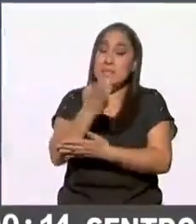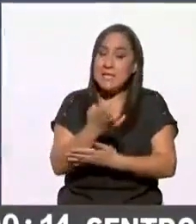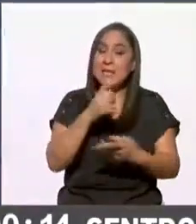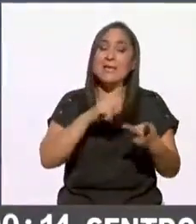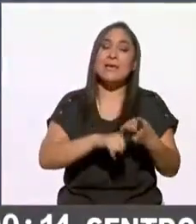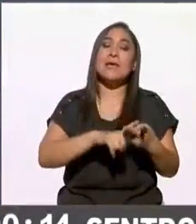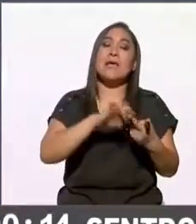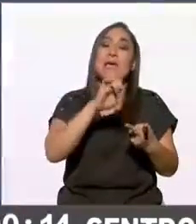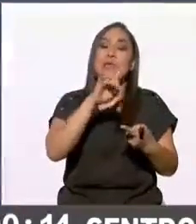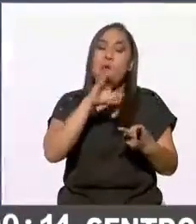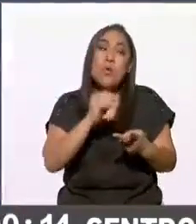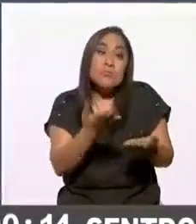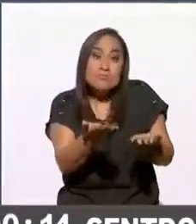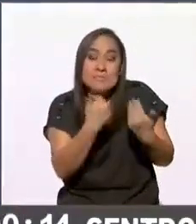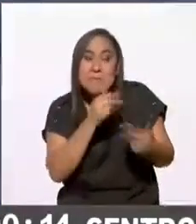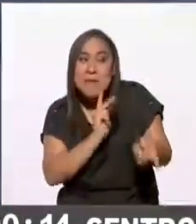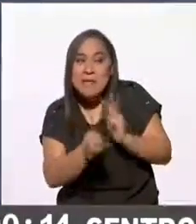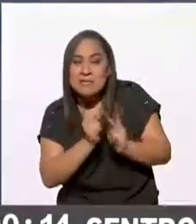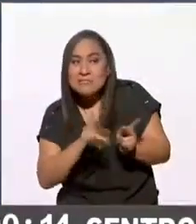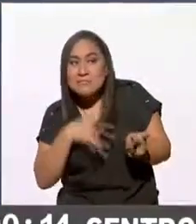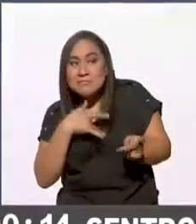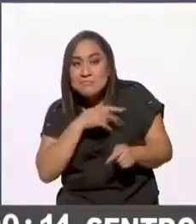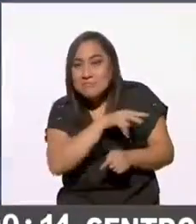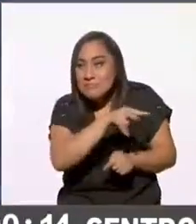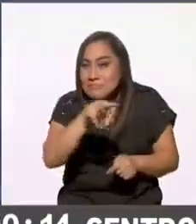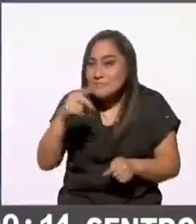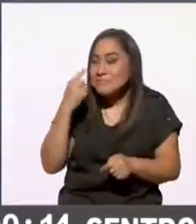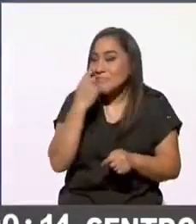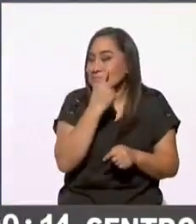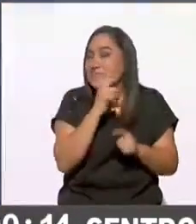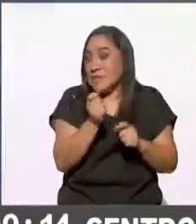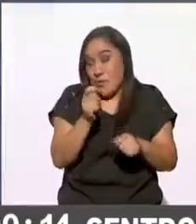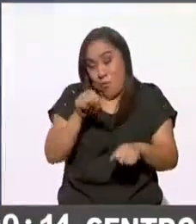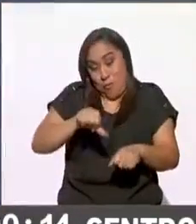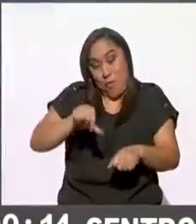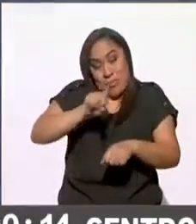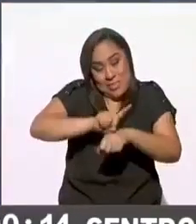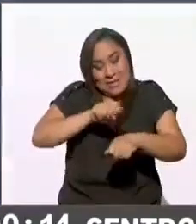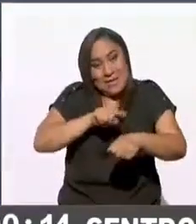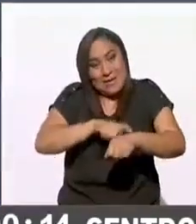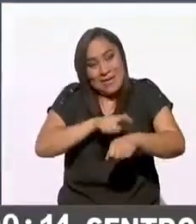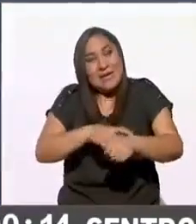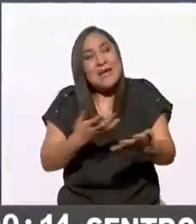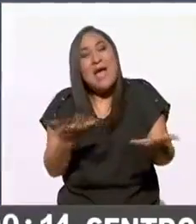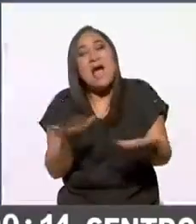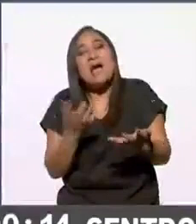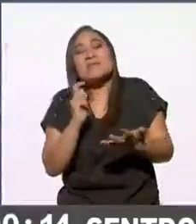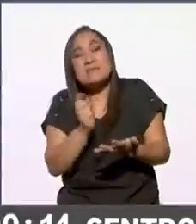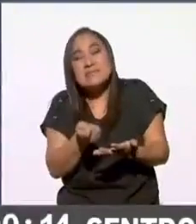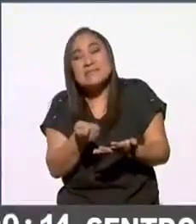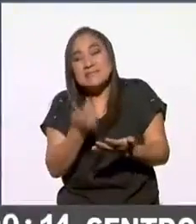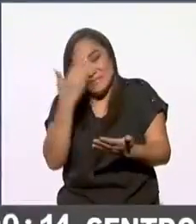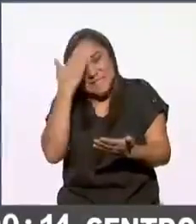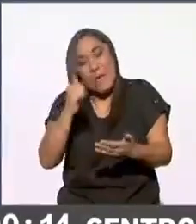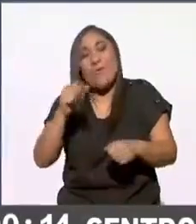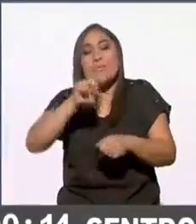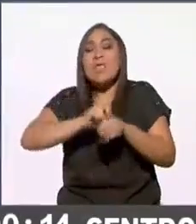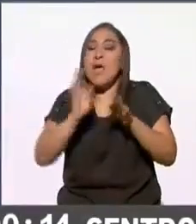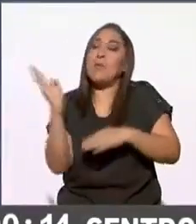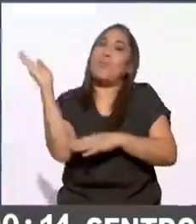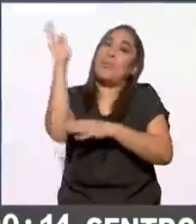platíquenos las impresiones que están teniendo ahí en el INE con todo lo que está surgiendo a esta hora de la noche ya después de toda la jornada electoral